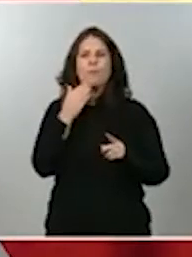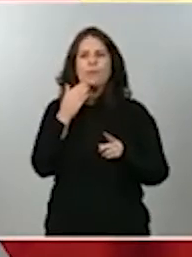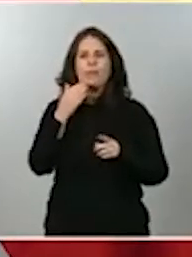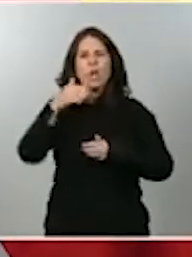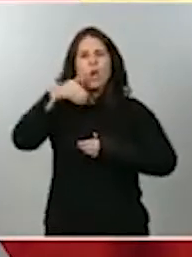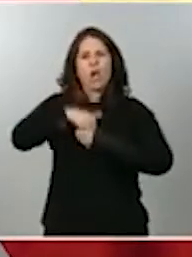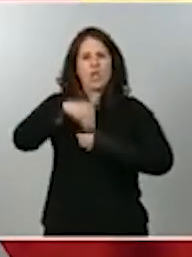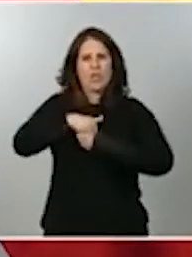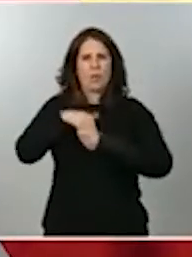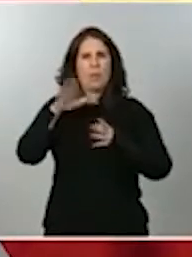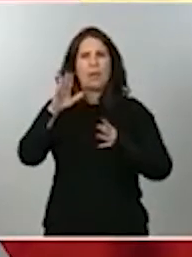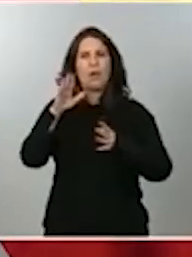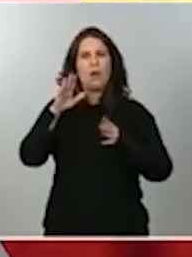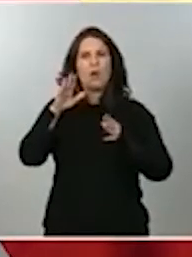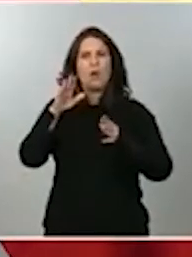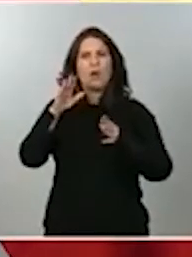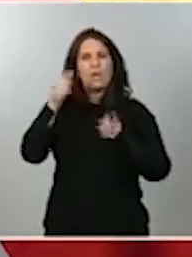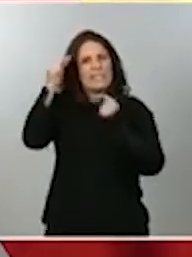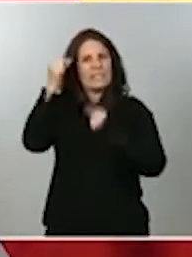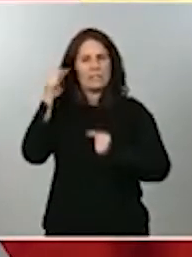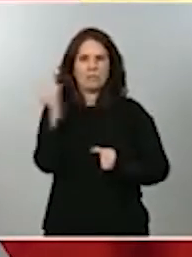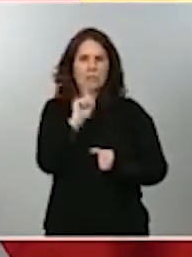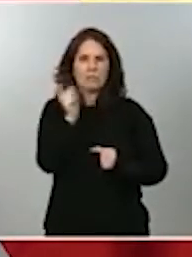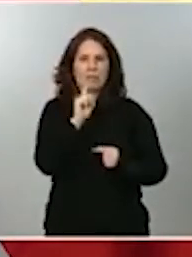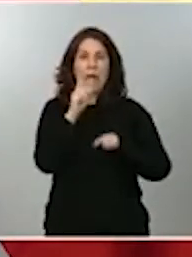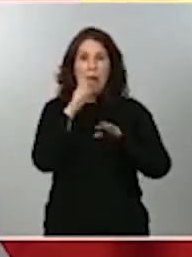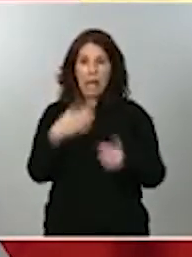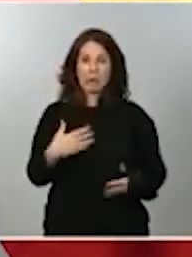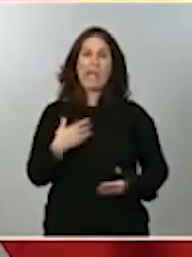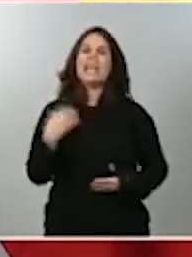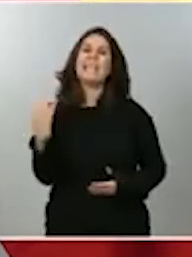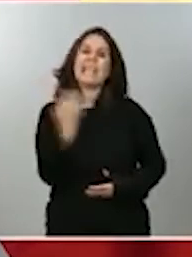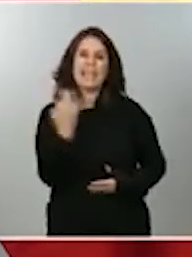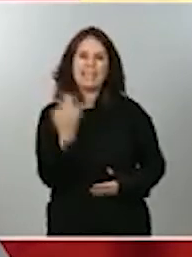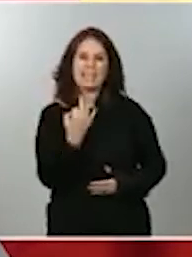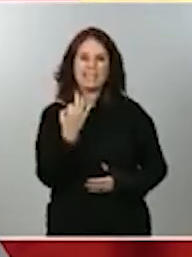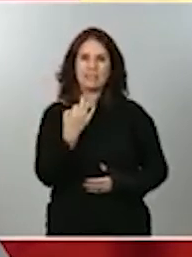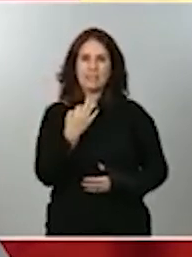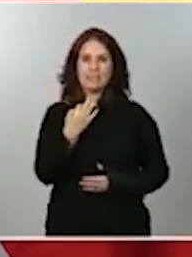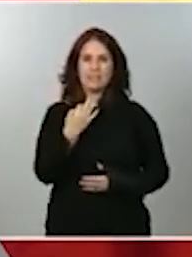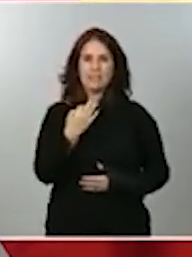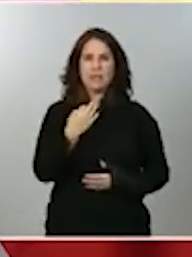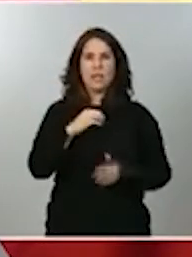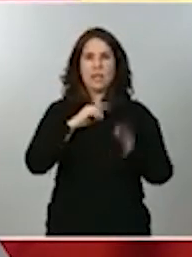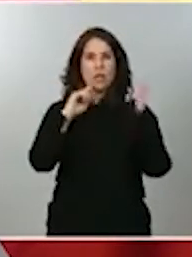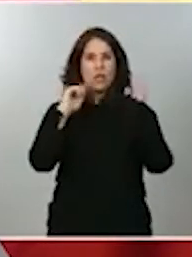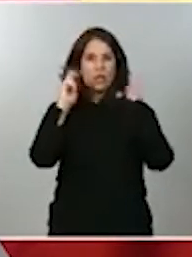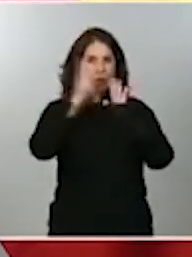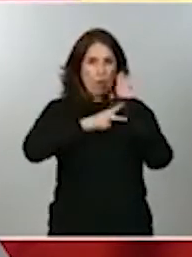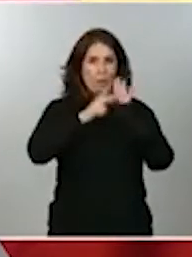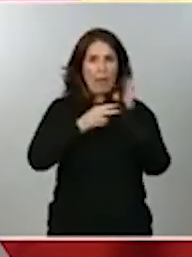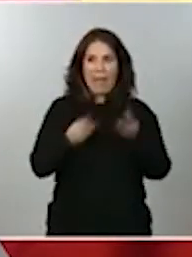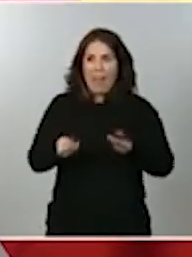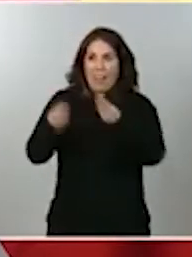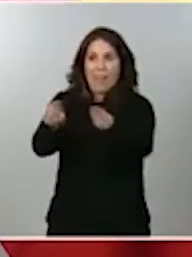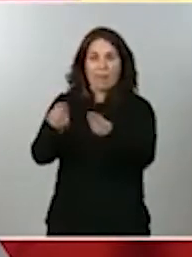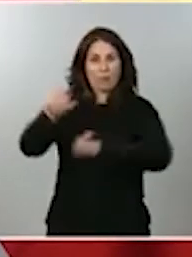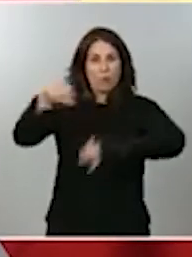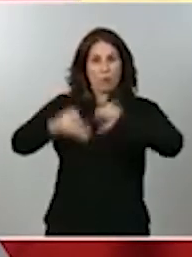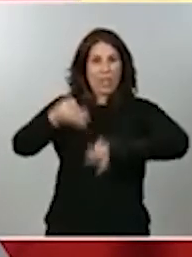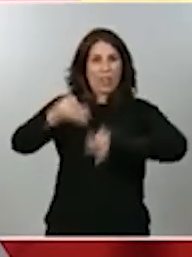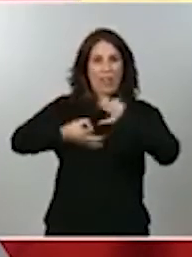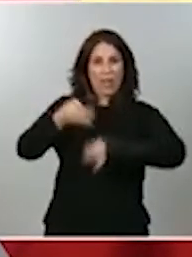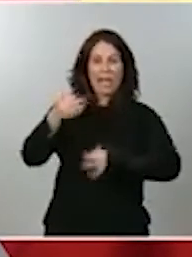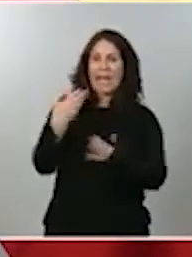es avanzar, dotar al entramado jurídico de una norma que garantiza la